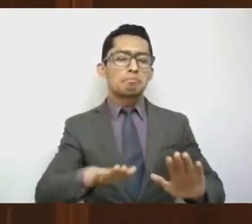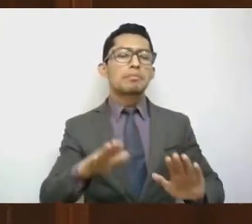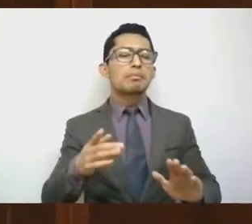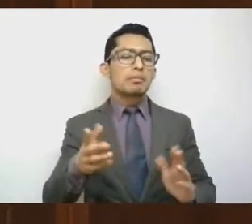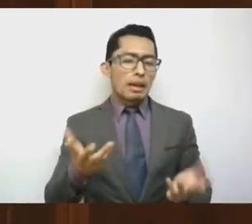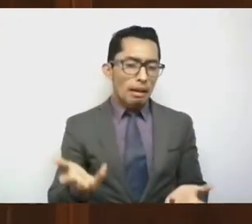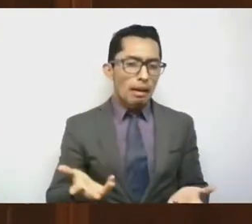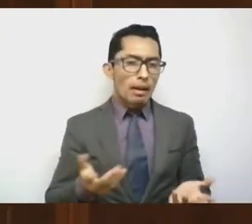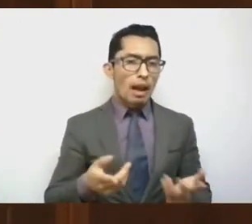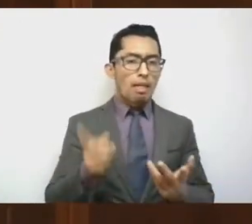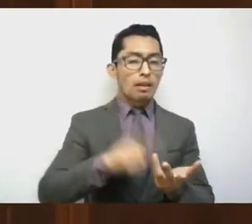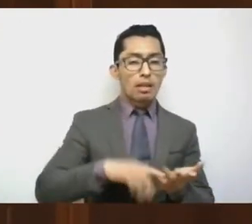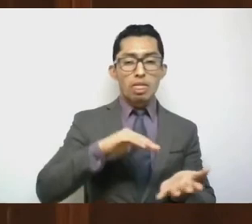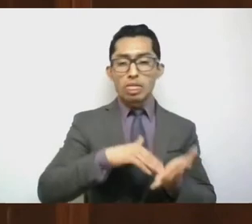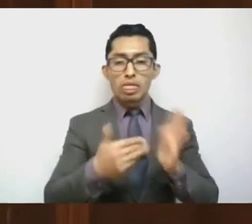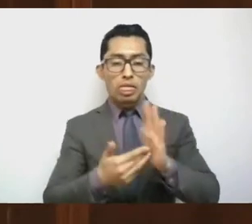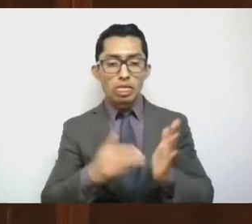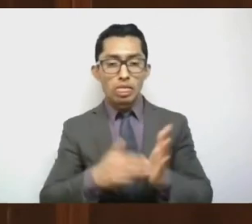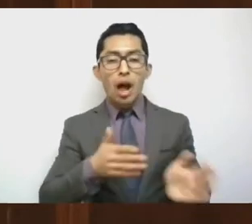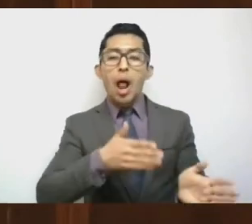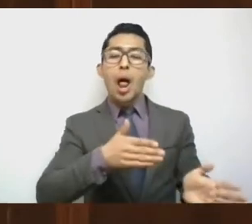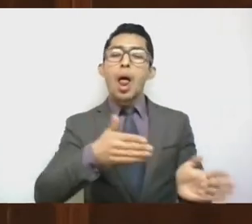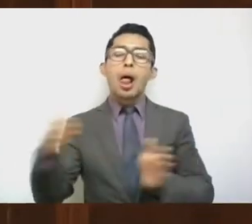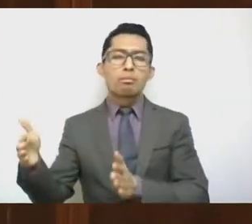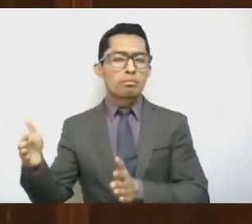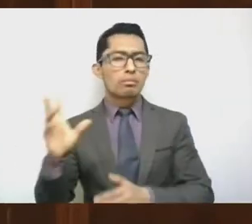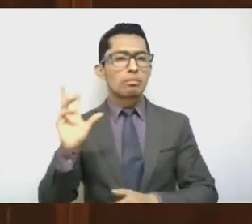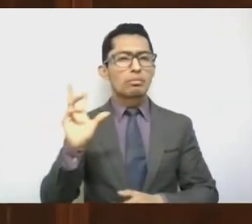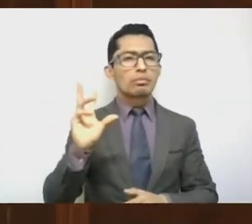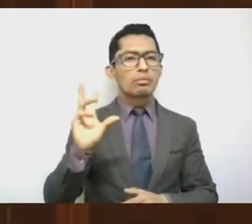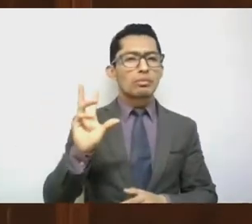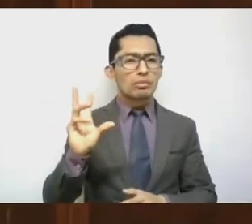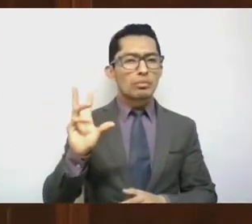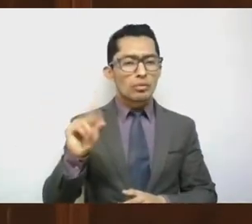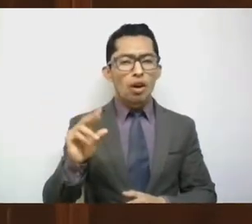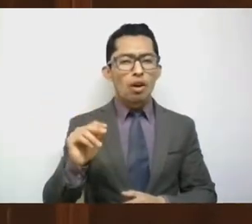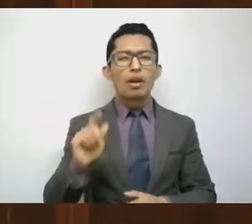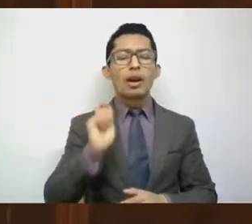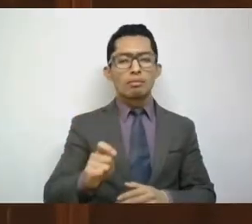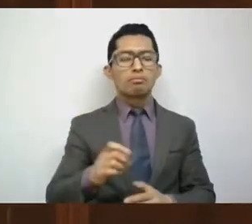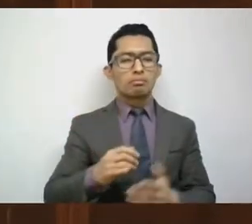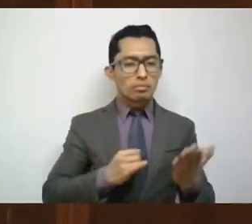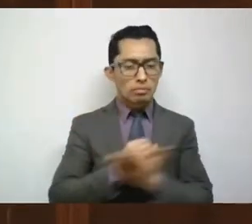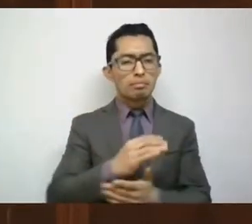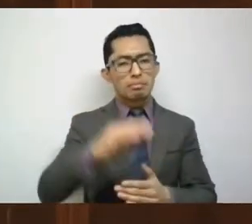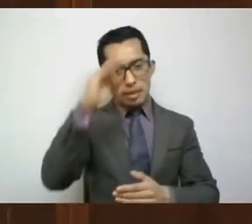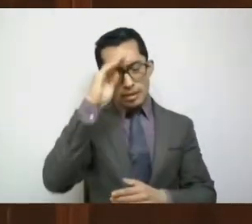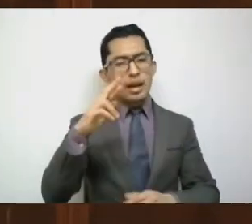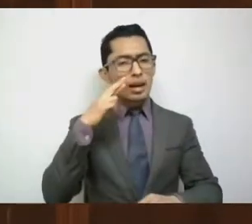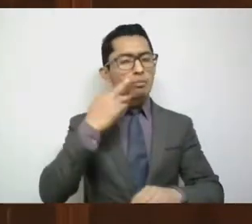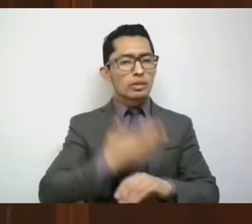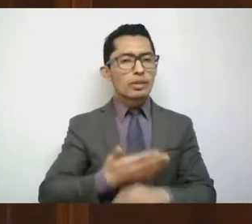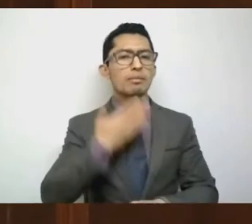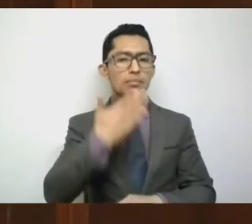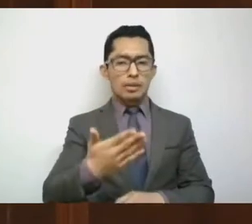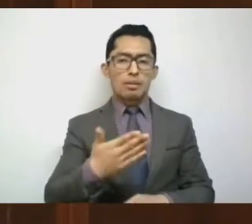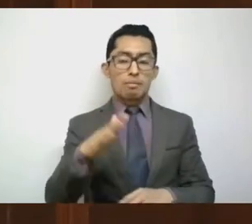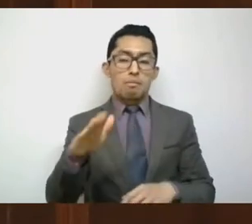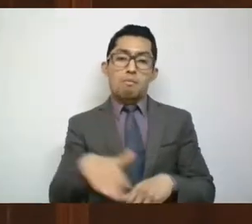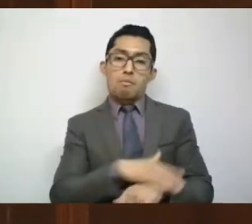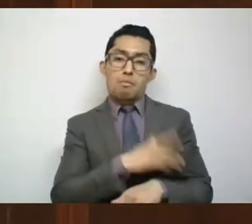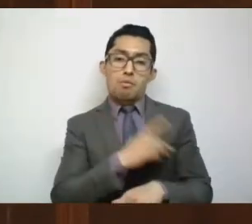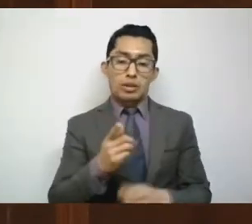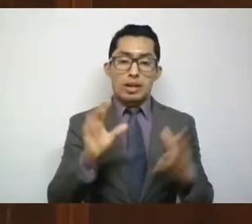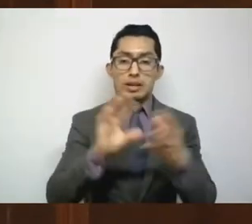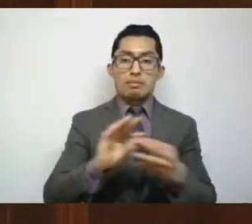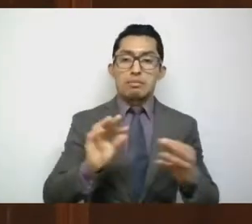tácticas dilatorias, deben ser posiciones responsables, porque aquí se habla de que